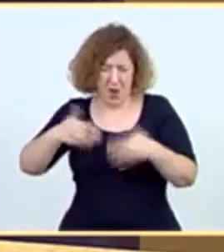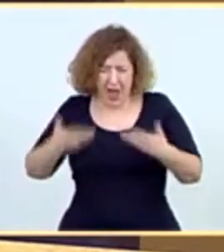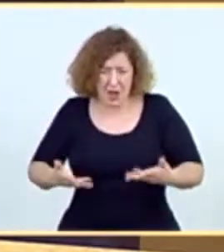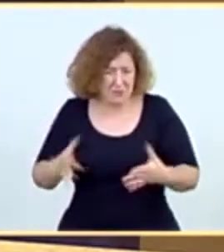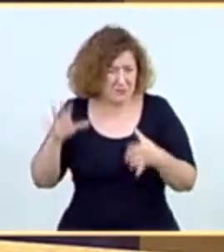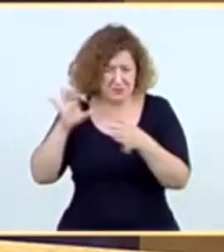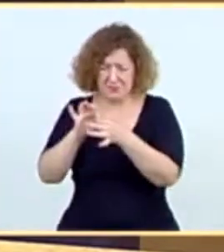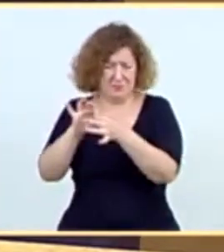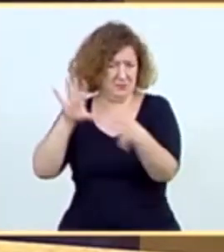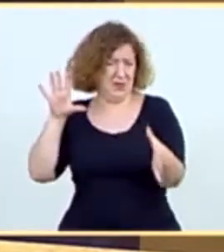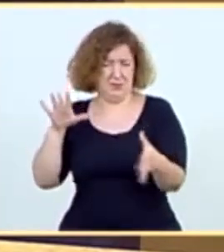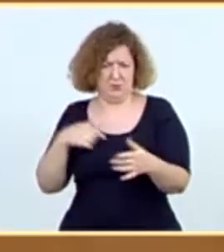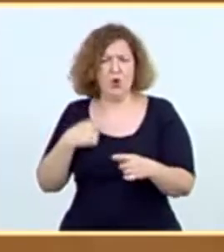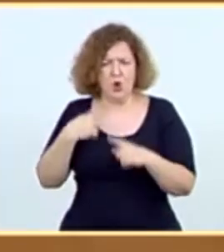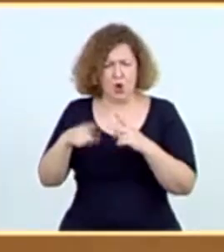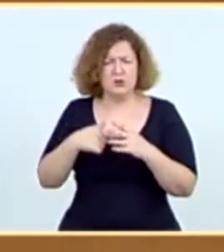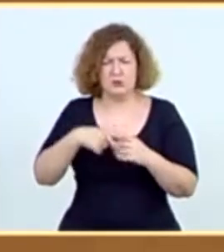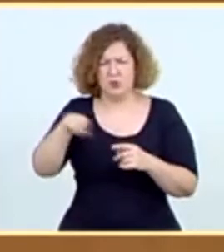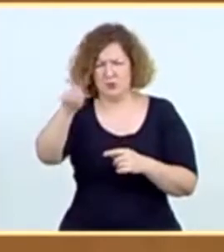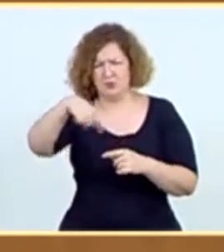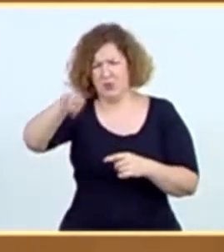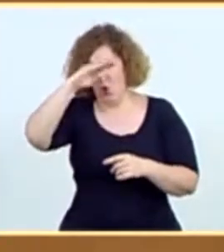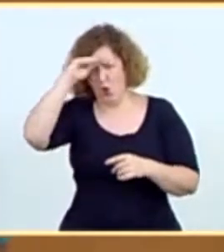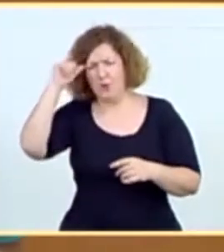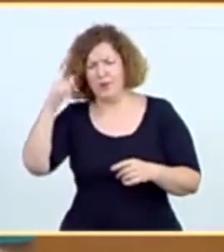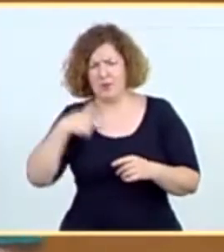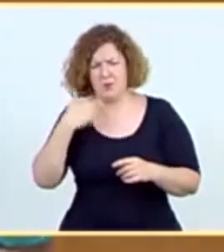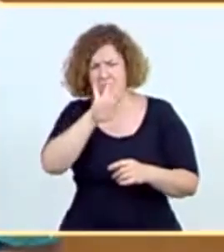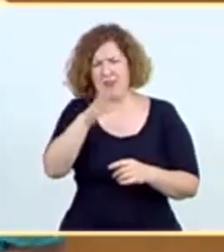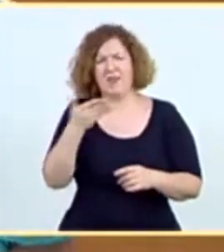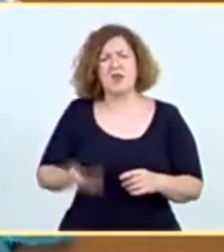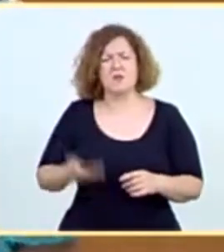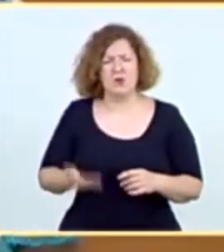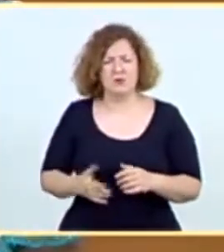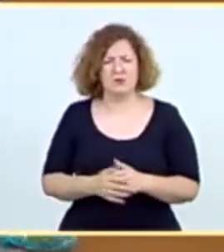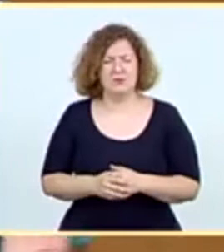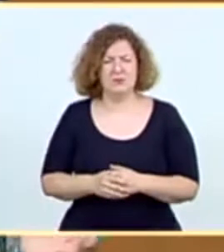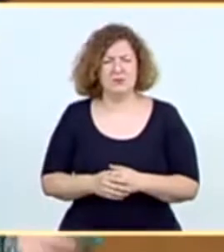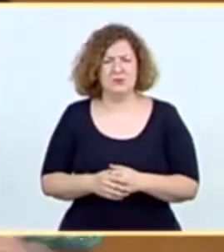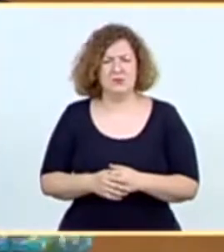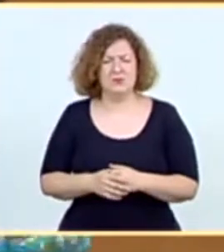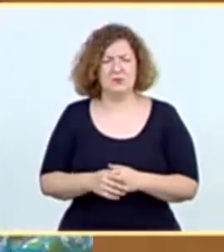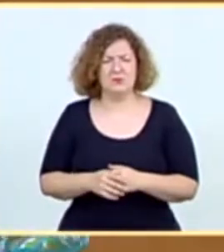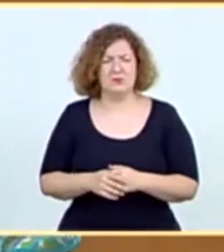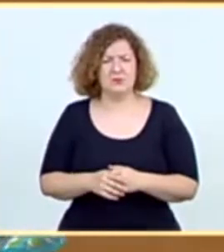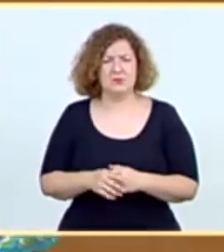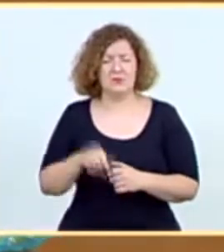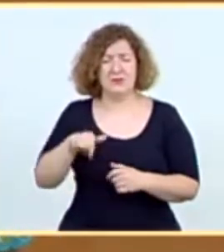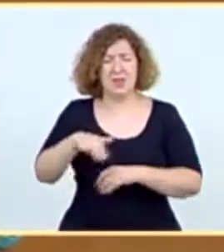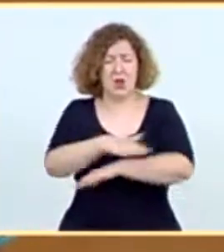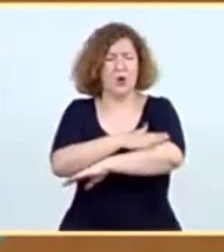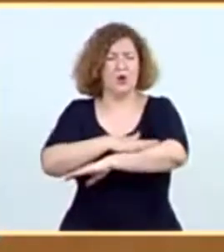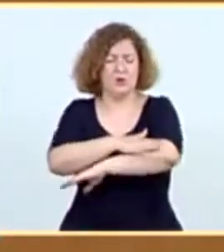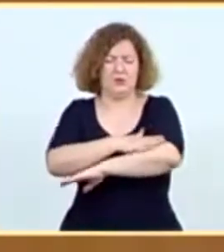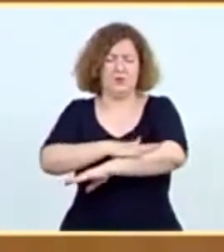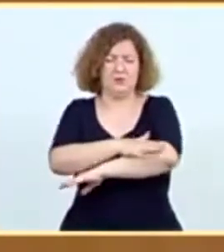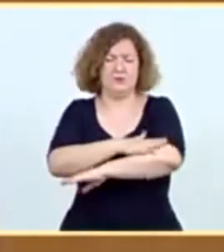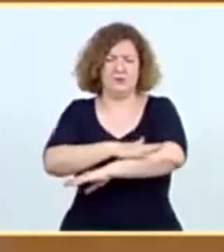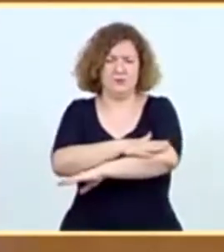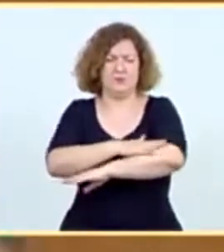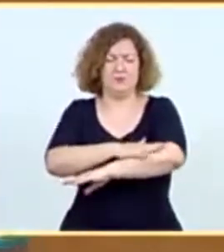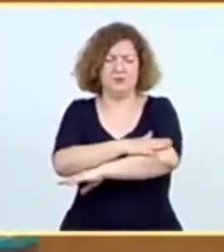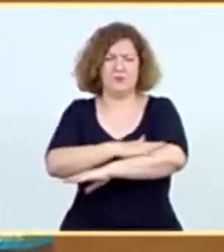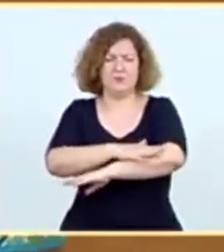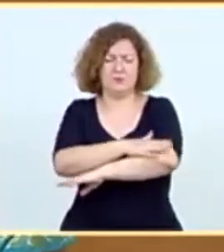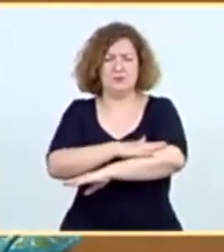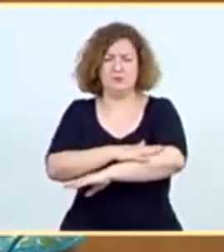olvidan algunos hechos importantes que quiero poner de manifiesto esta tarde. La visión, señoría, que este Gobierno tiene y quiero compartir es mucho